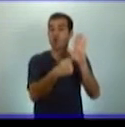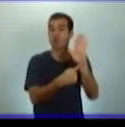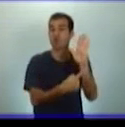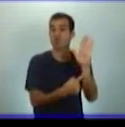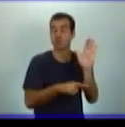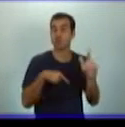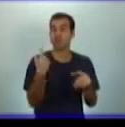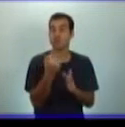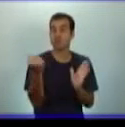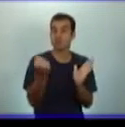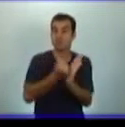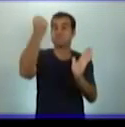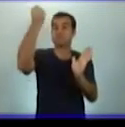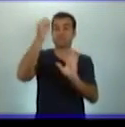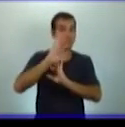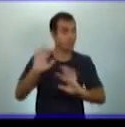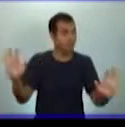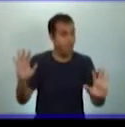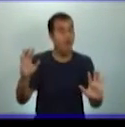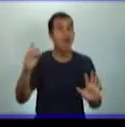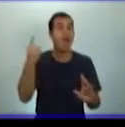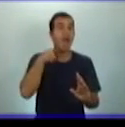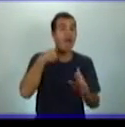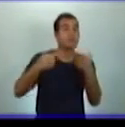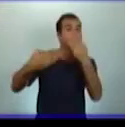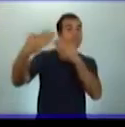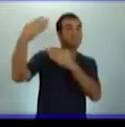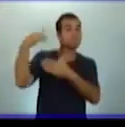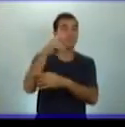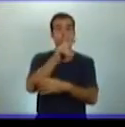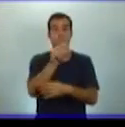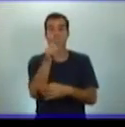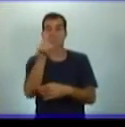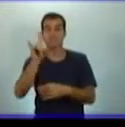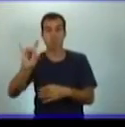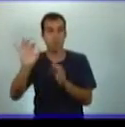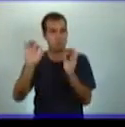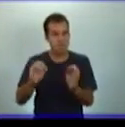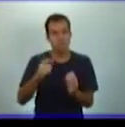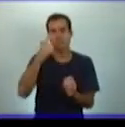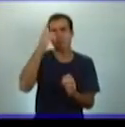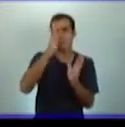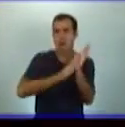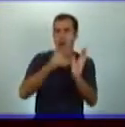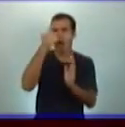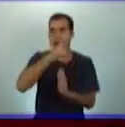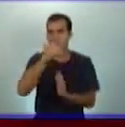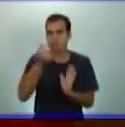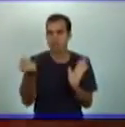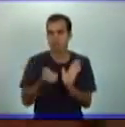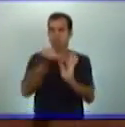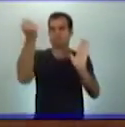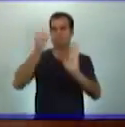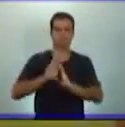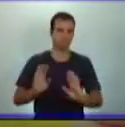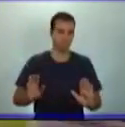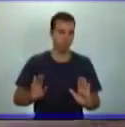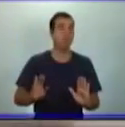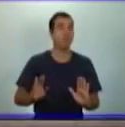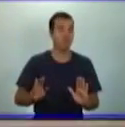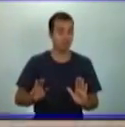el año pasado por esta fecha, en el mes de abril. Y de ella